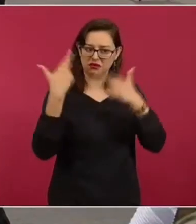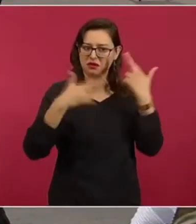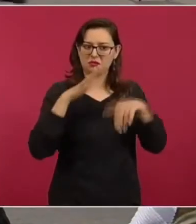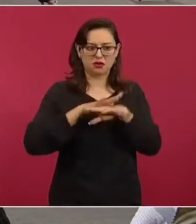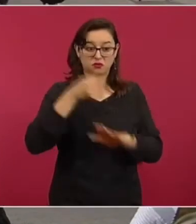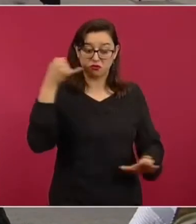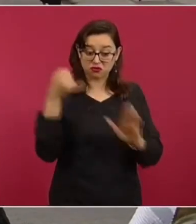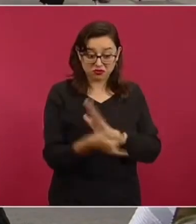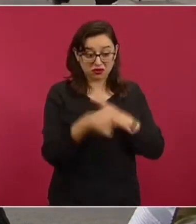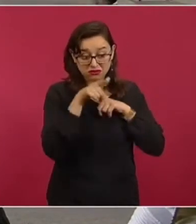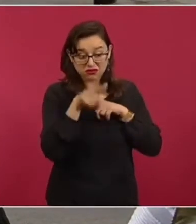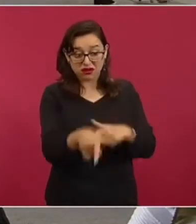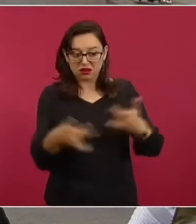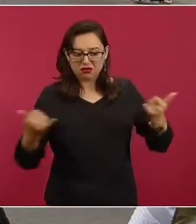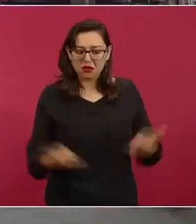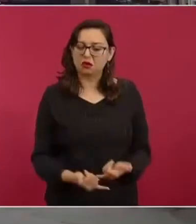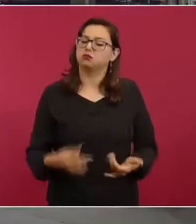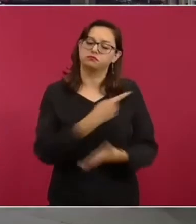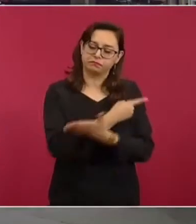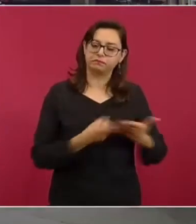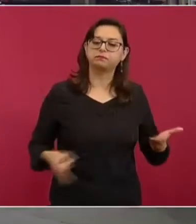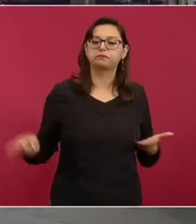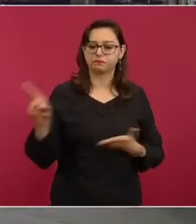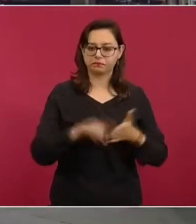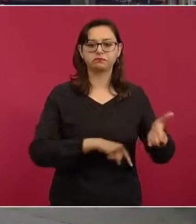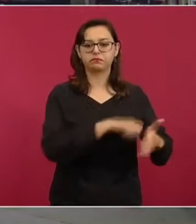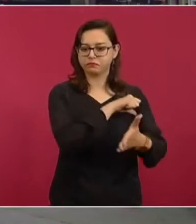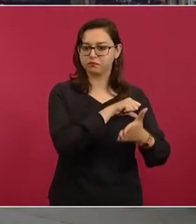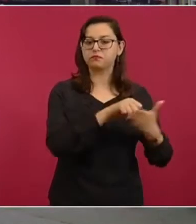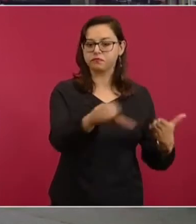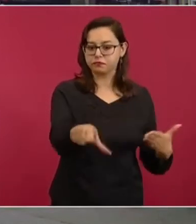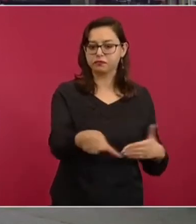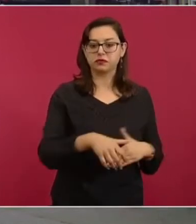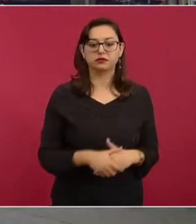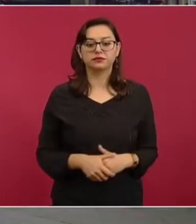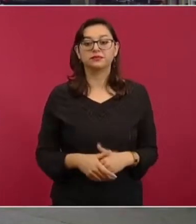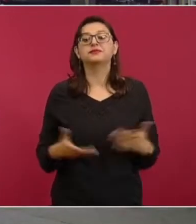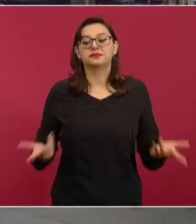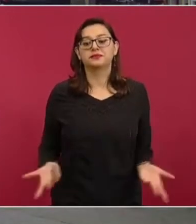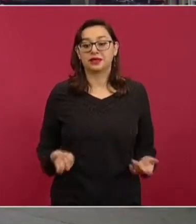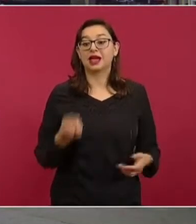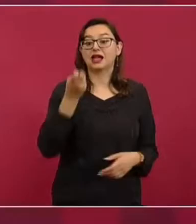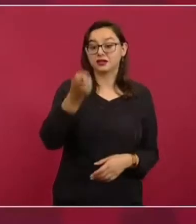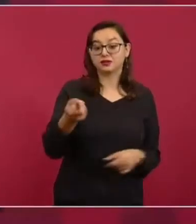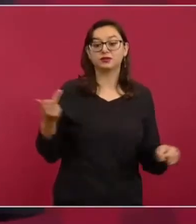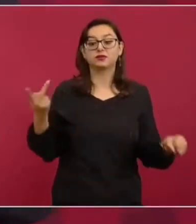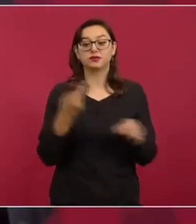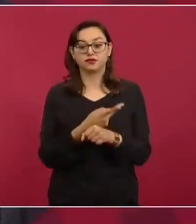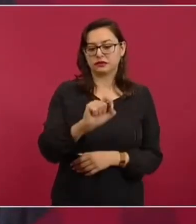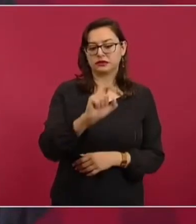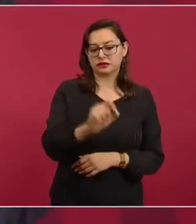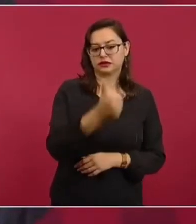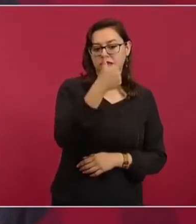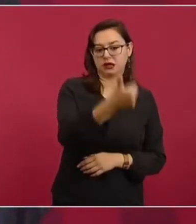Es esto, de que lo que tiene que ir a los consumidores se lo quedan,